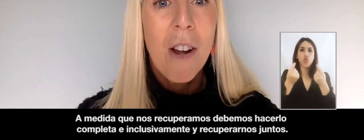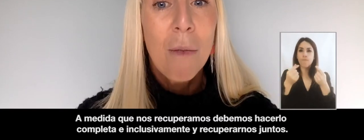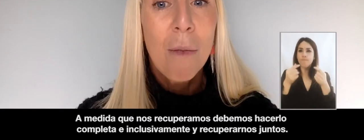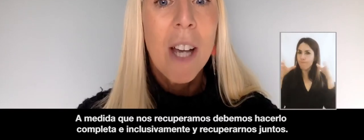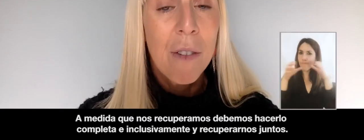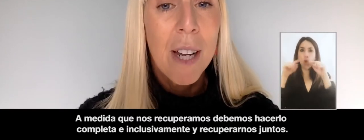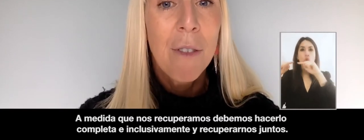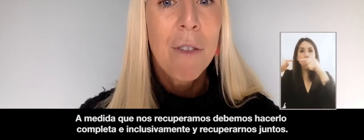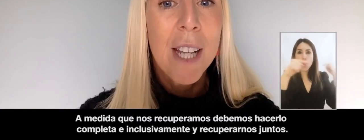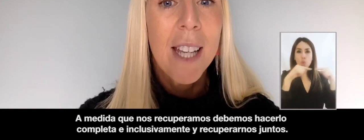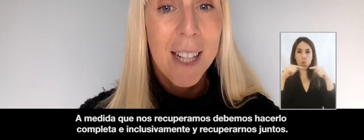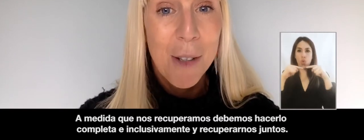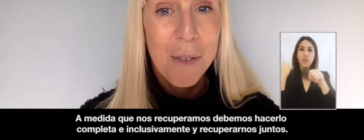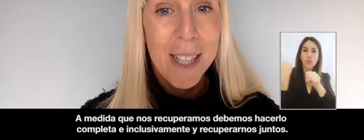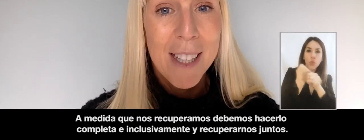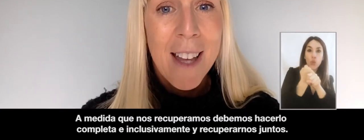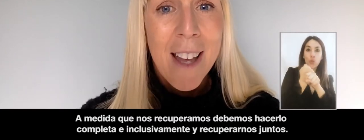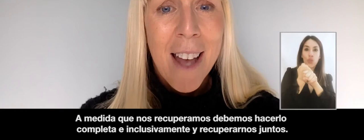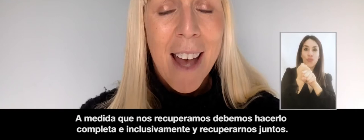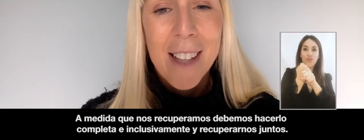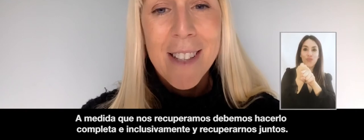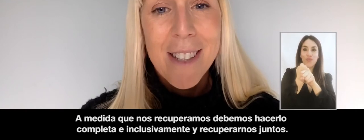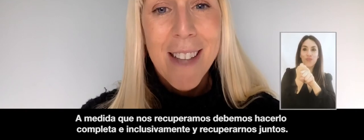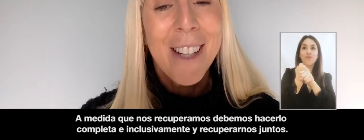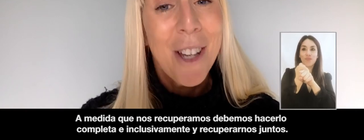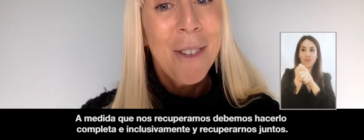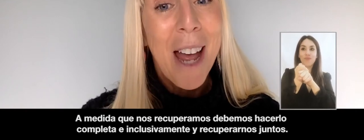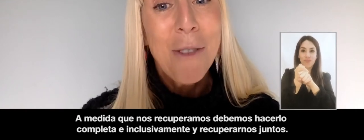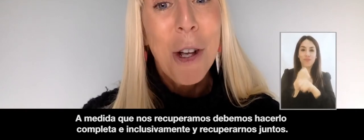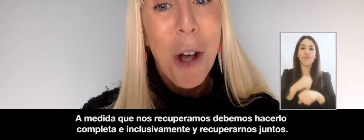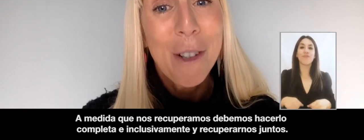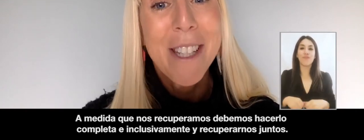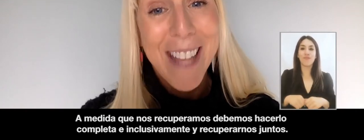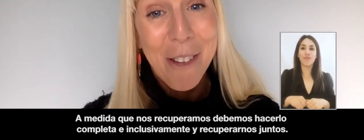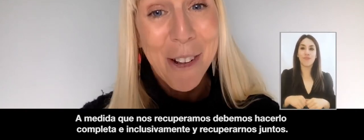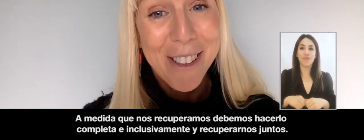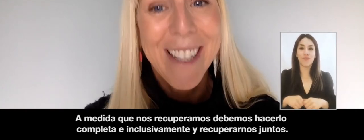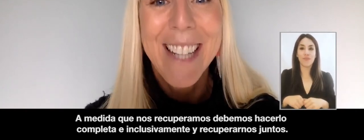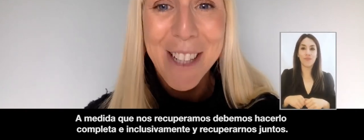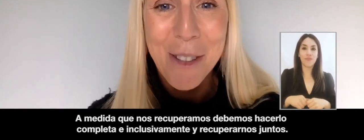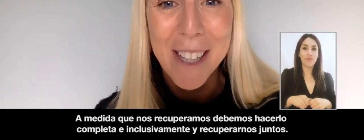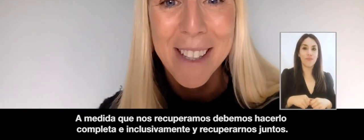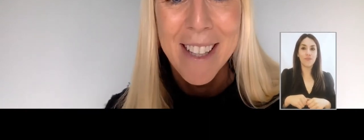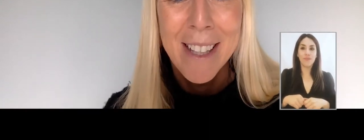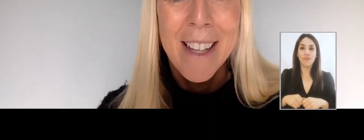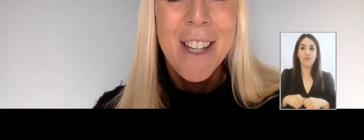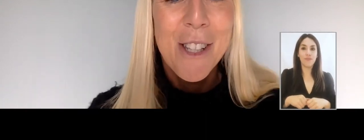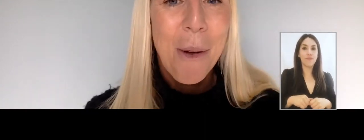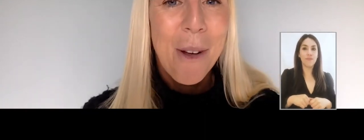we must recover fully inclusively and recover together collectively.